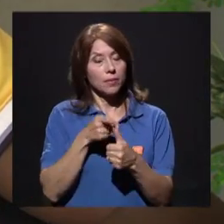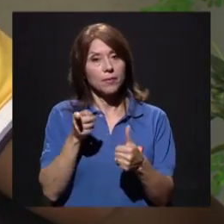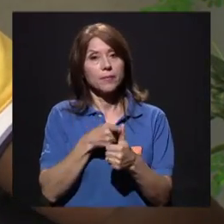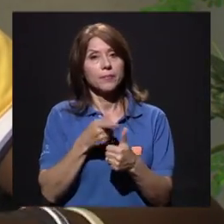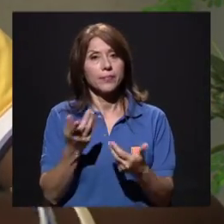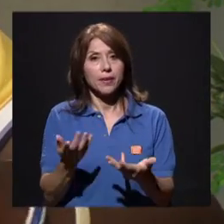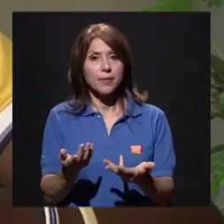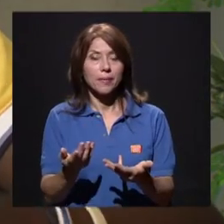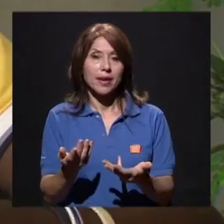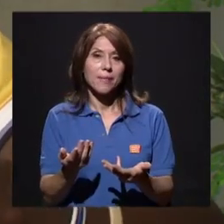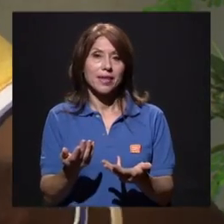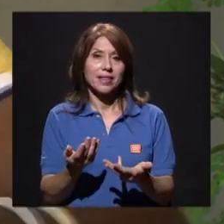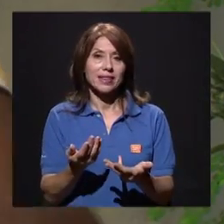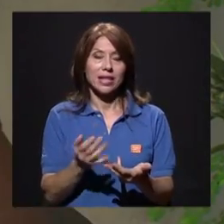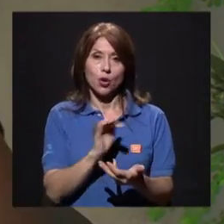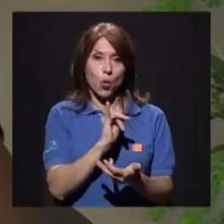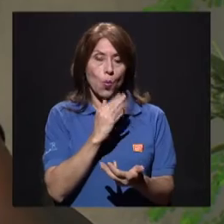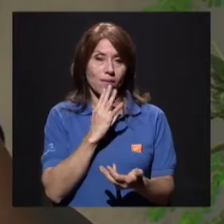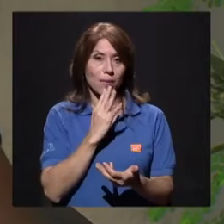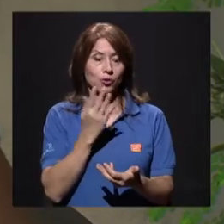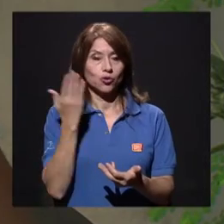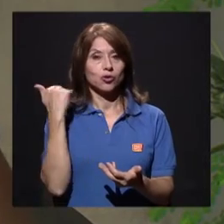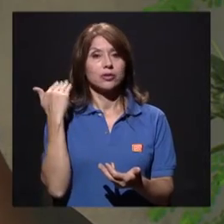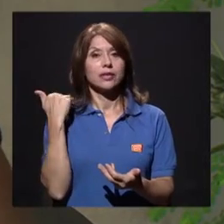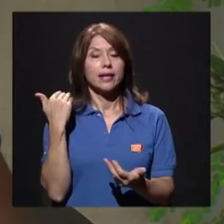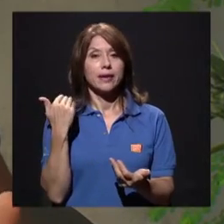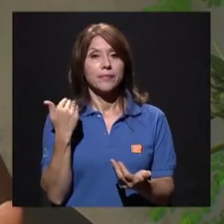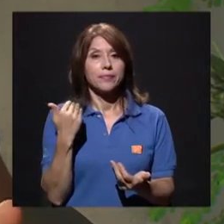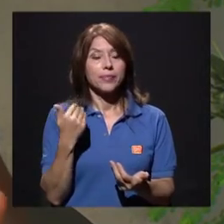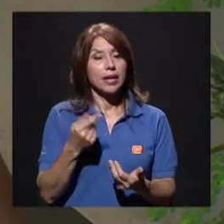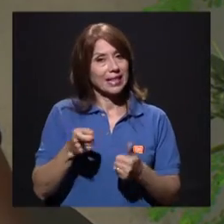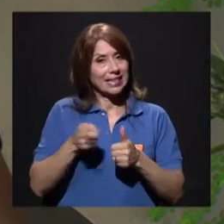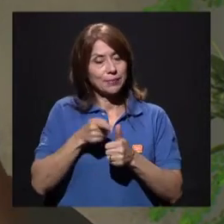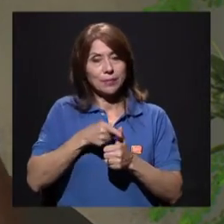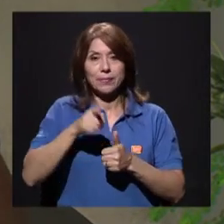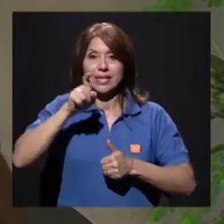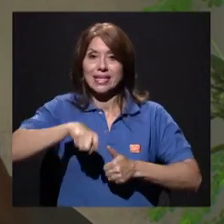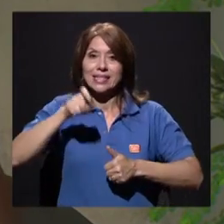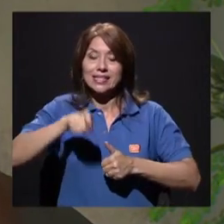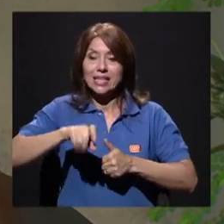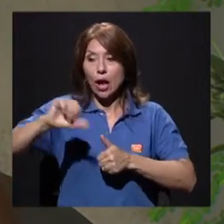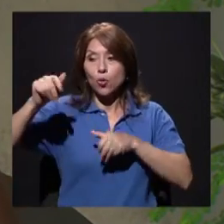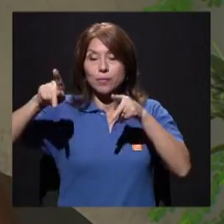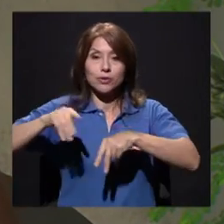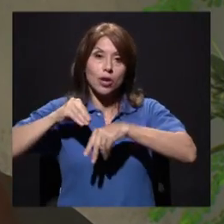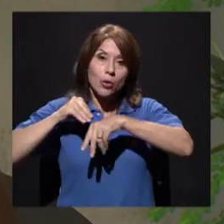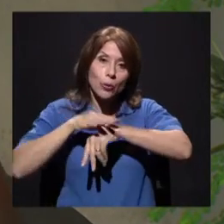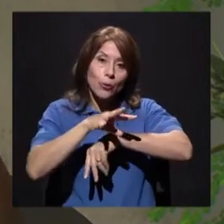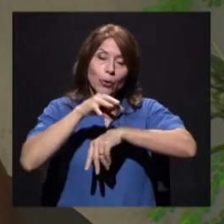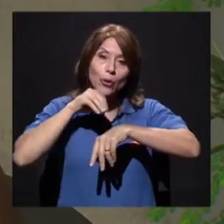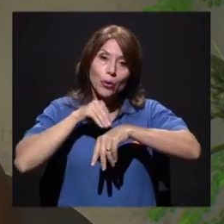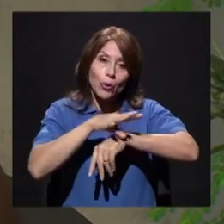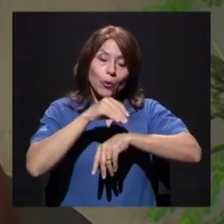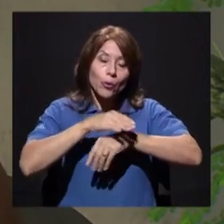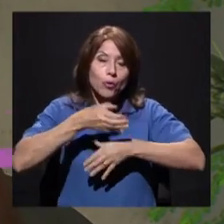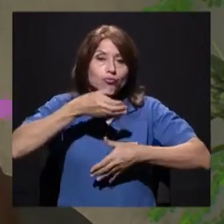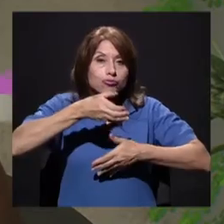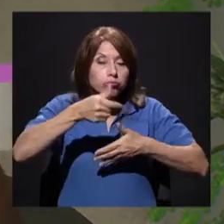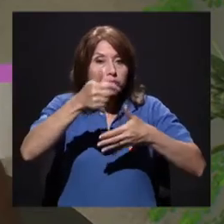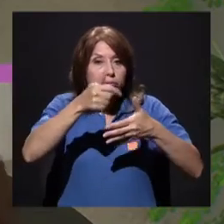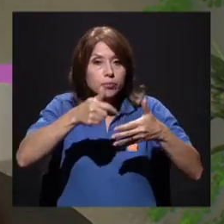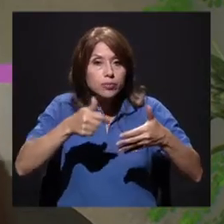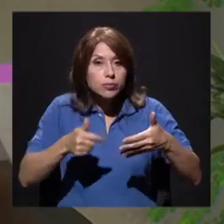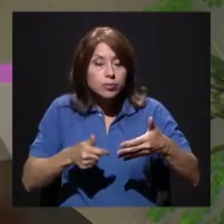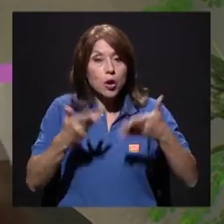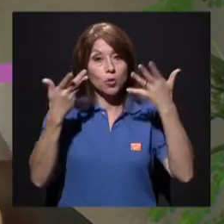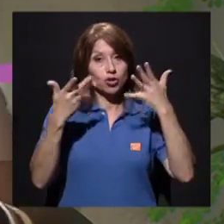primeramente, como habíamos hablado antes de empezar el programa, es el asesoramiento. Una vez que yo tengo el asesoramiento, pues